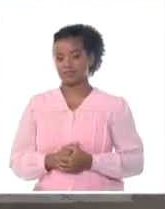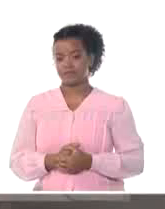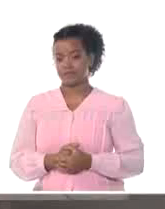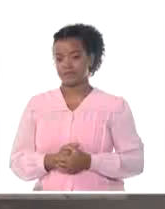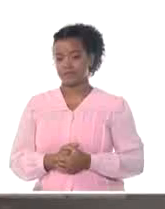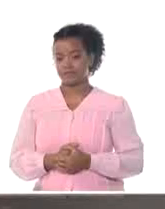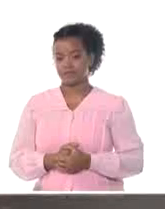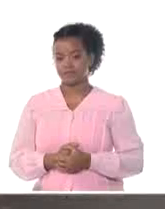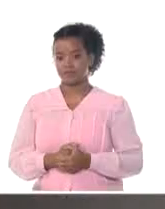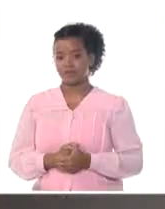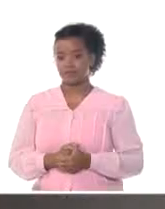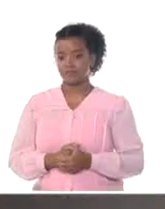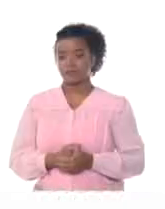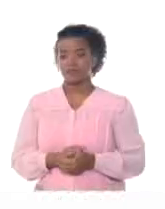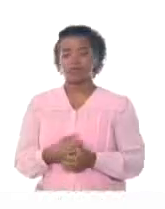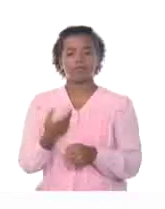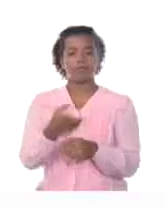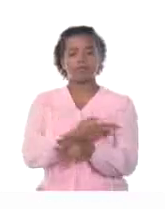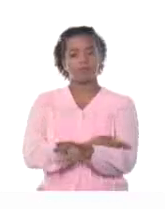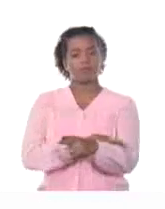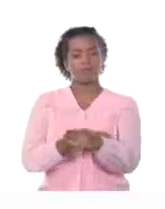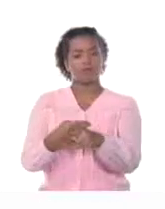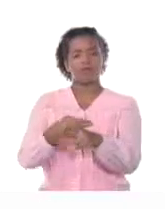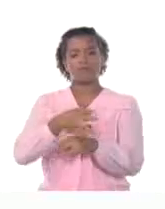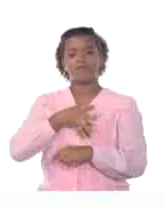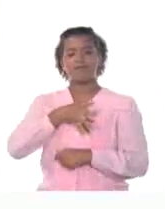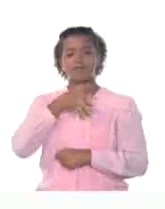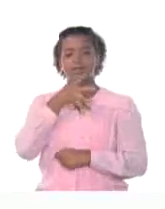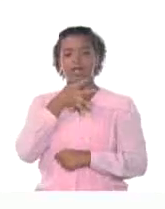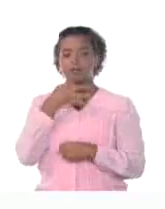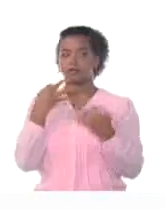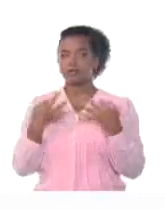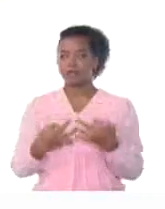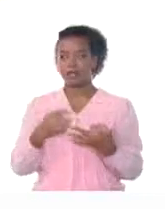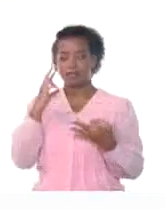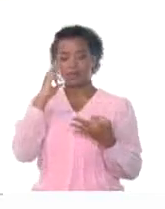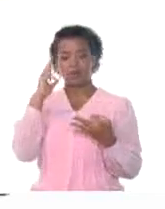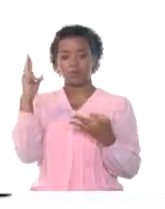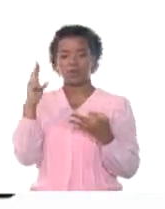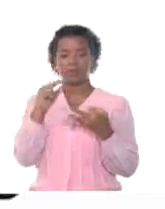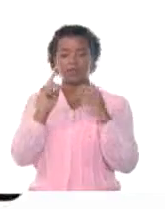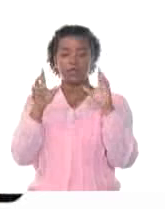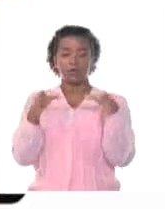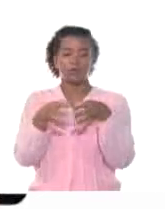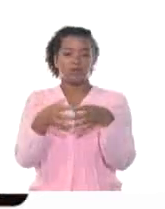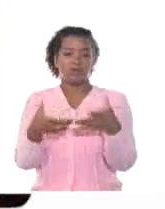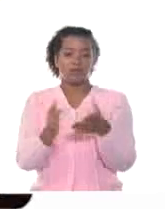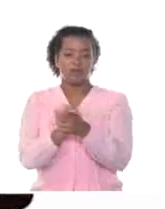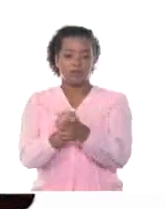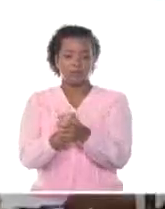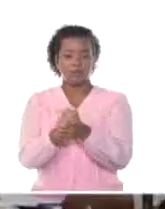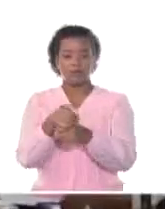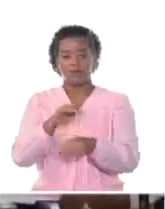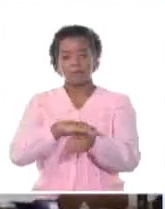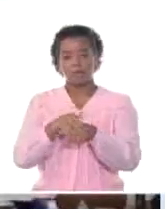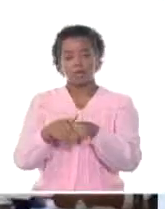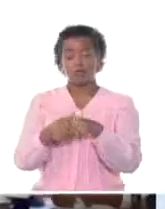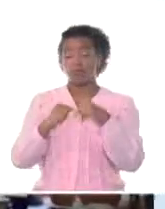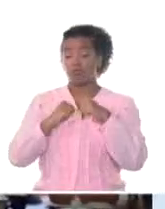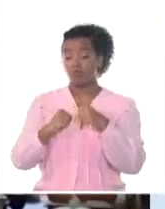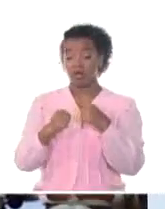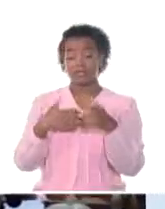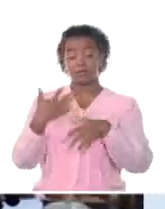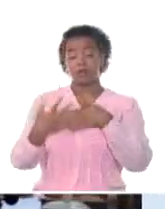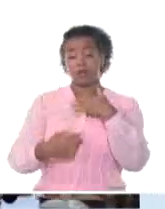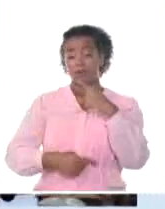Las remembranzas a Fidel estuvieron presentes todo el tiempo. Fue un encuentro de hermanos. Cuando se arrecia la agresividad imperial